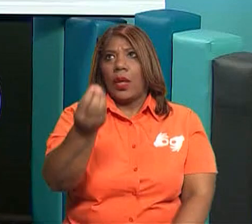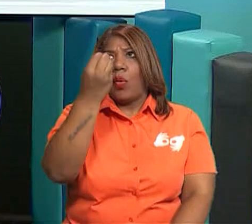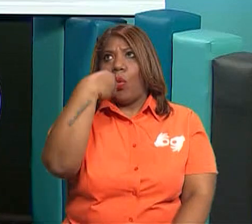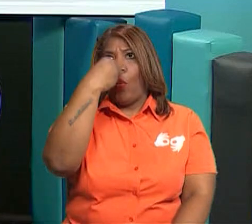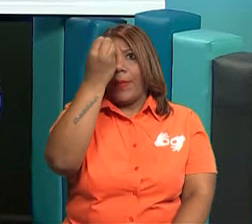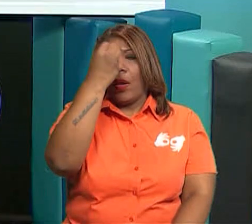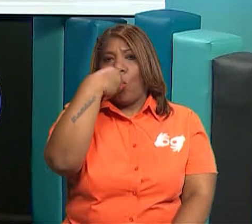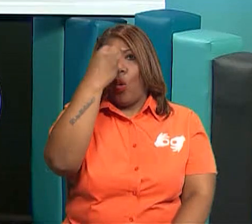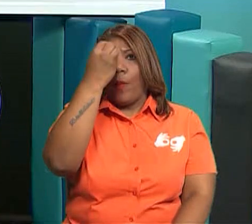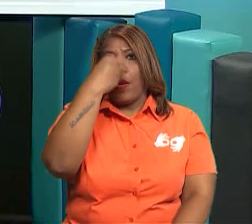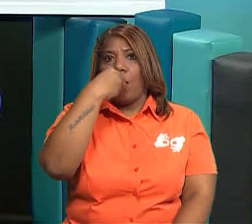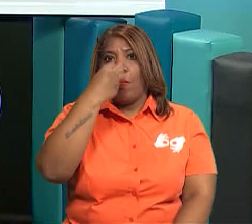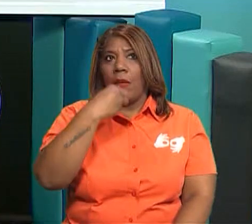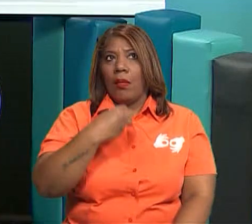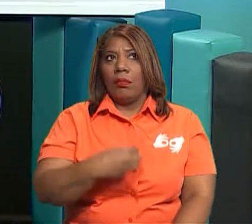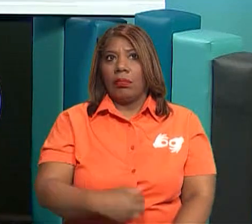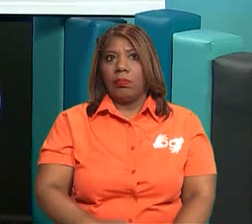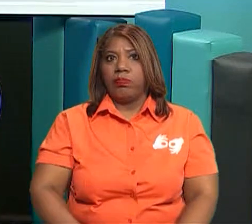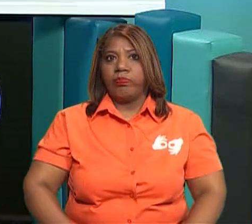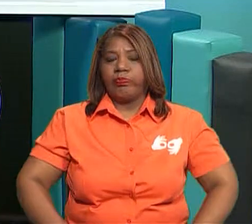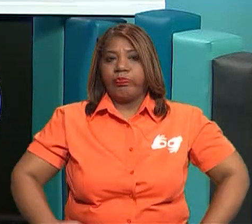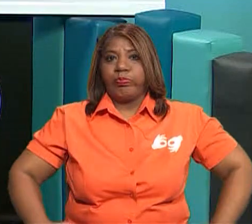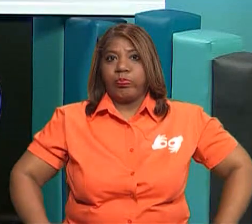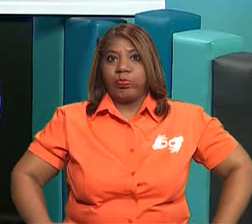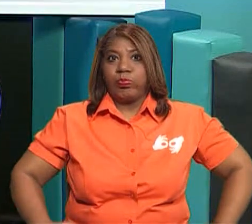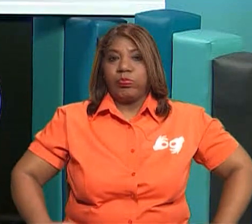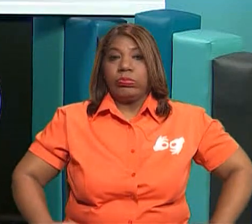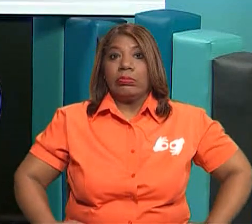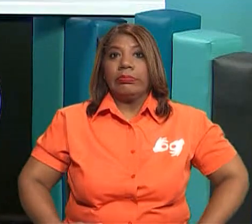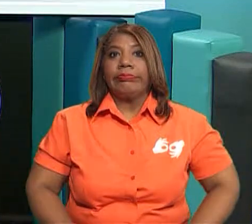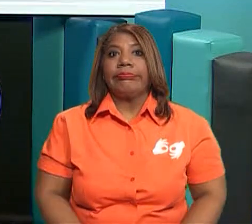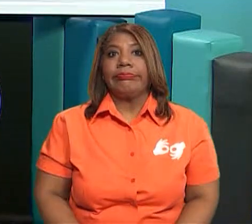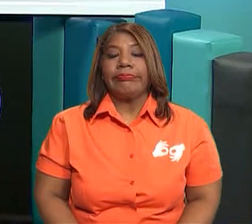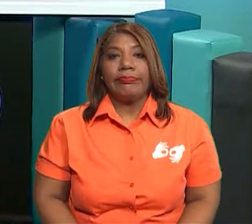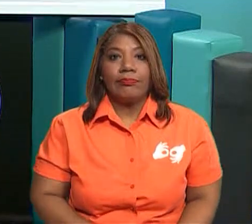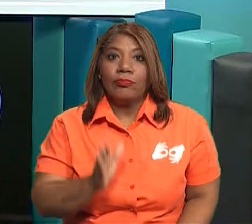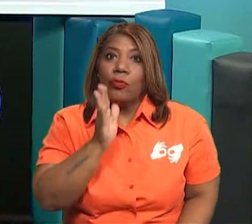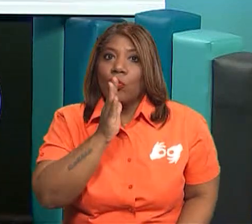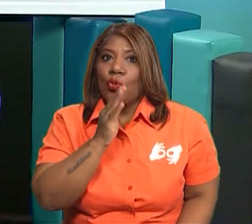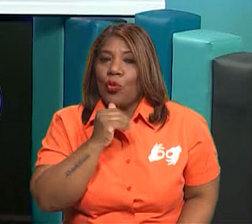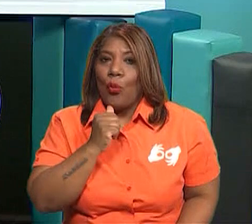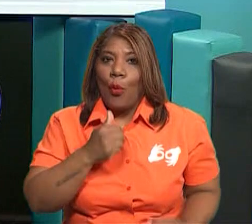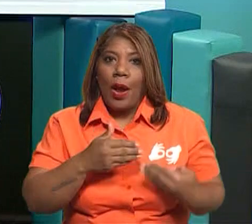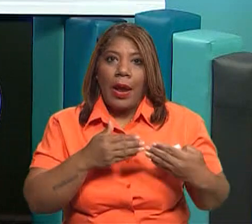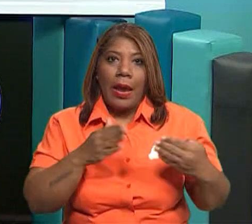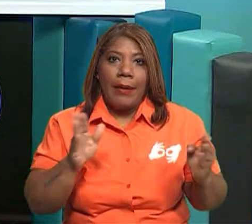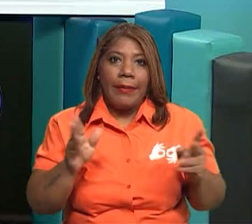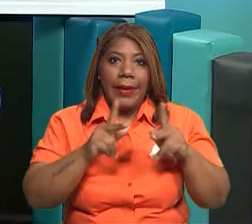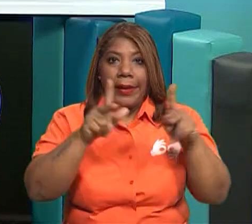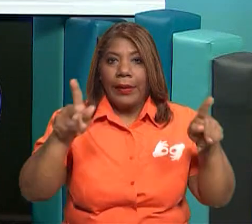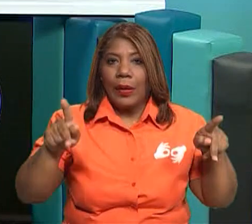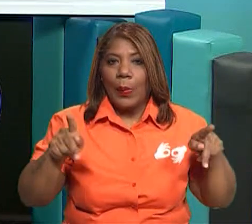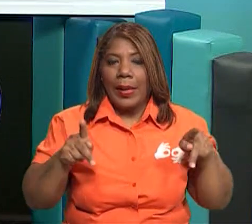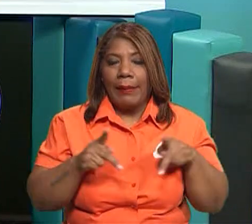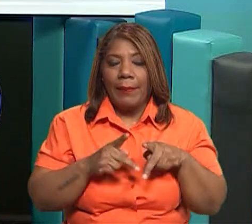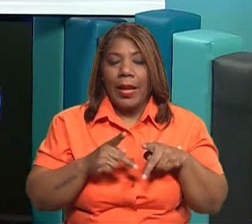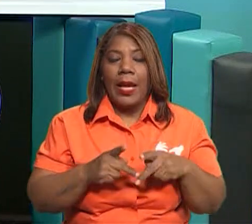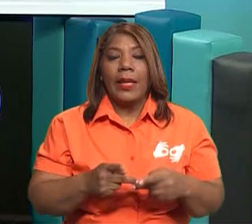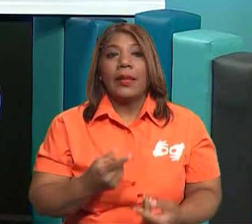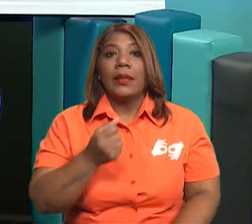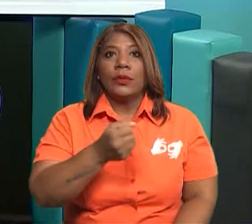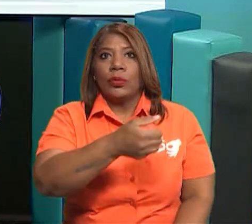y están comiendo mucho. Ya, a cada rato están abriendo esa nevera para consumir